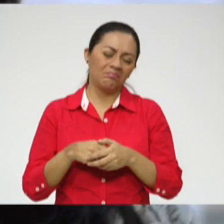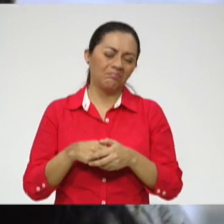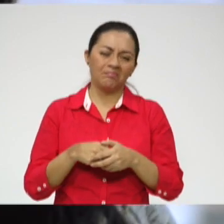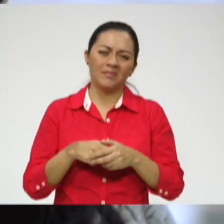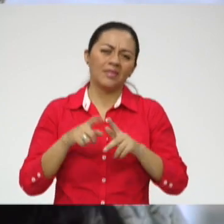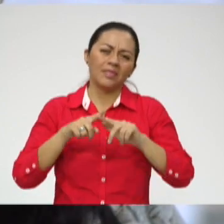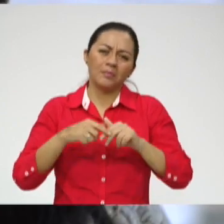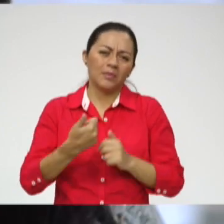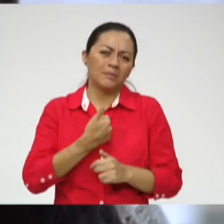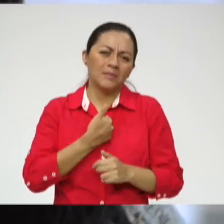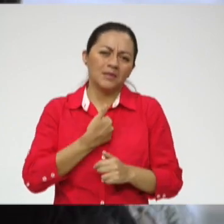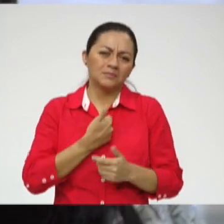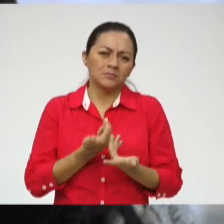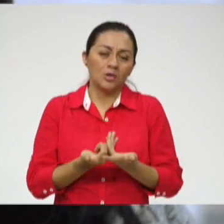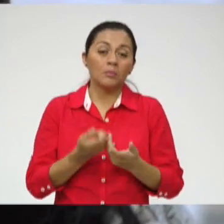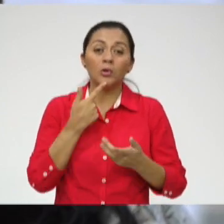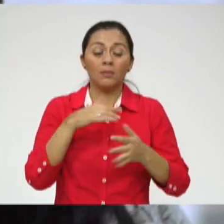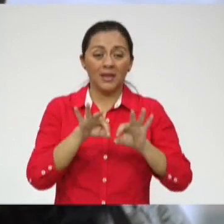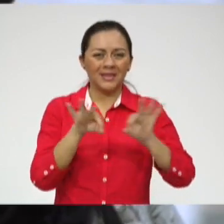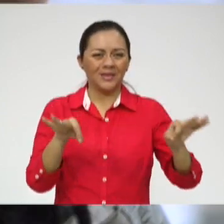de ti, no del título.